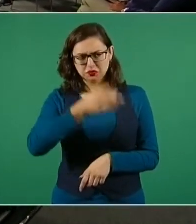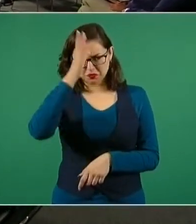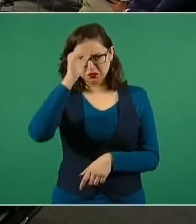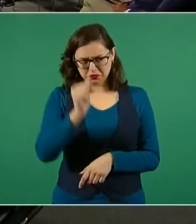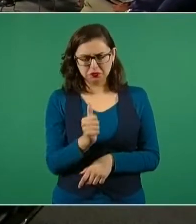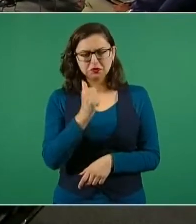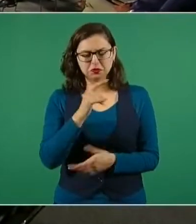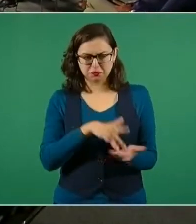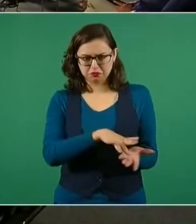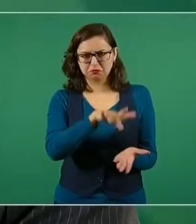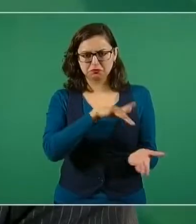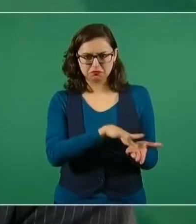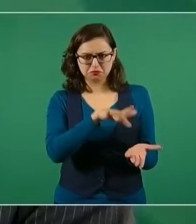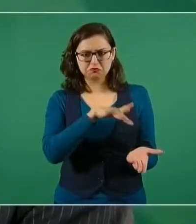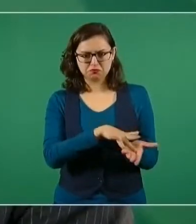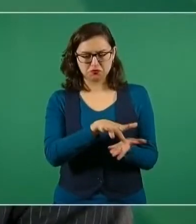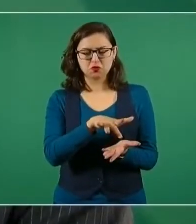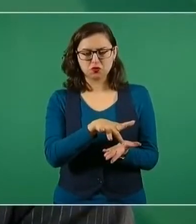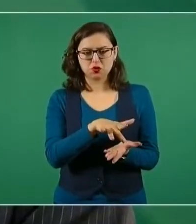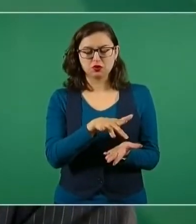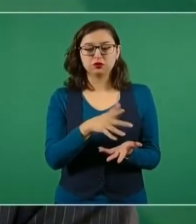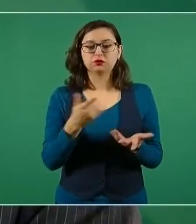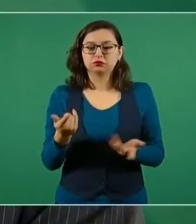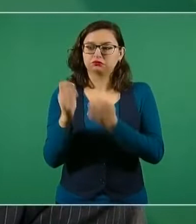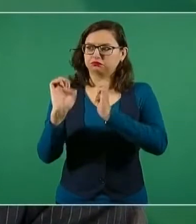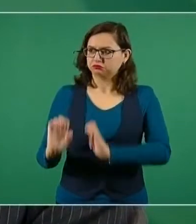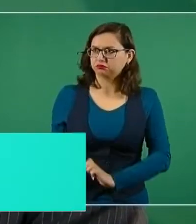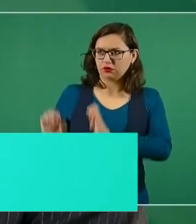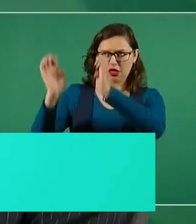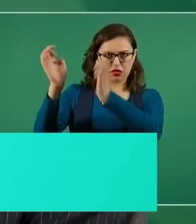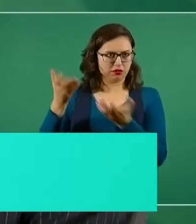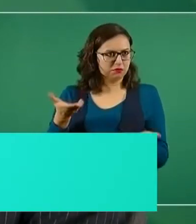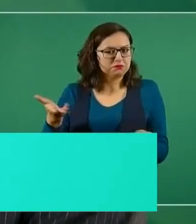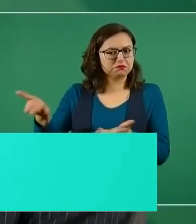son los que aportan el edificio.